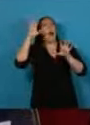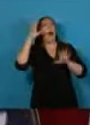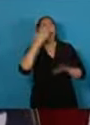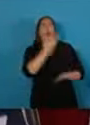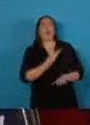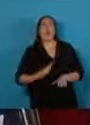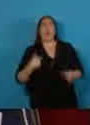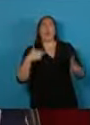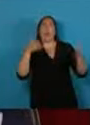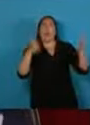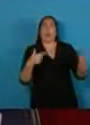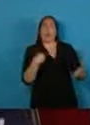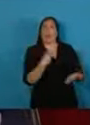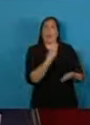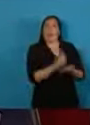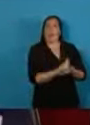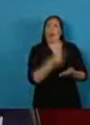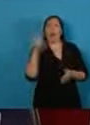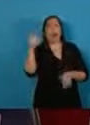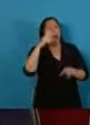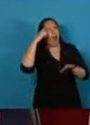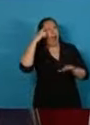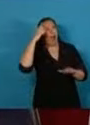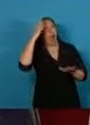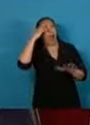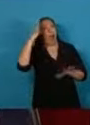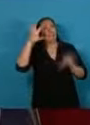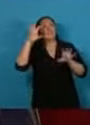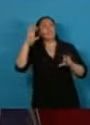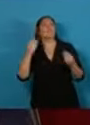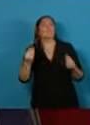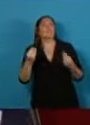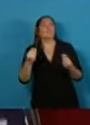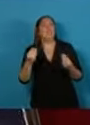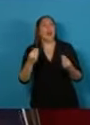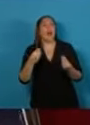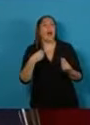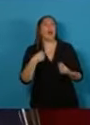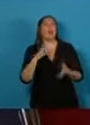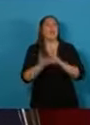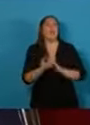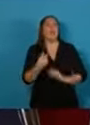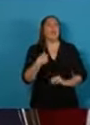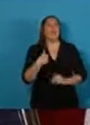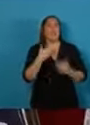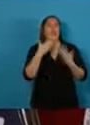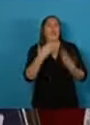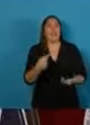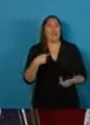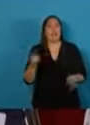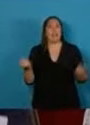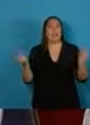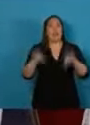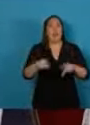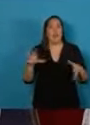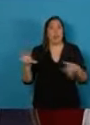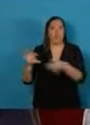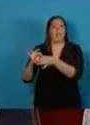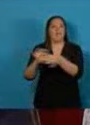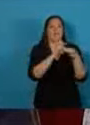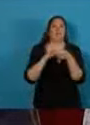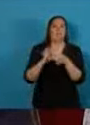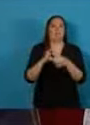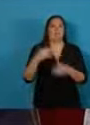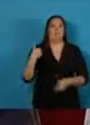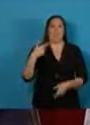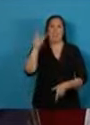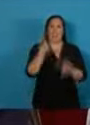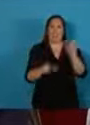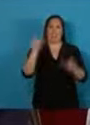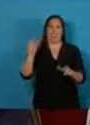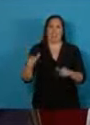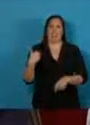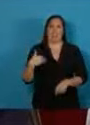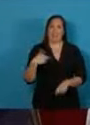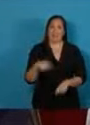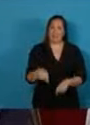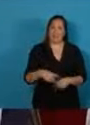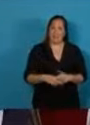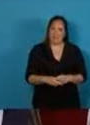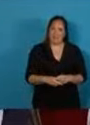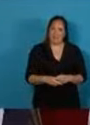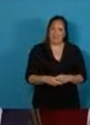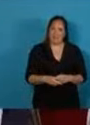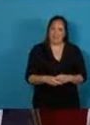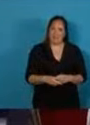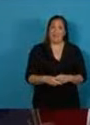quisiera que seamos recordados por haber sido capaces de ayudar a volver a unir a la mesa familiar que las lógicas y saludables diferencias